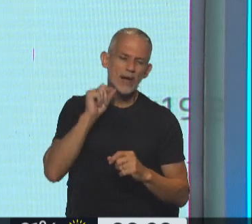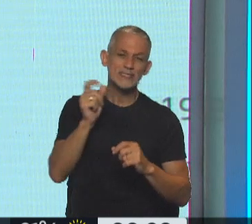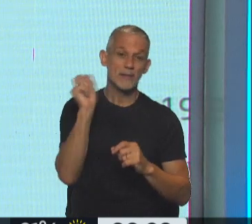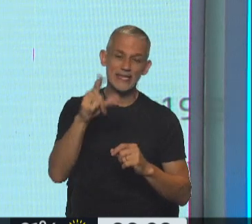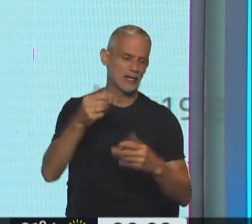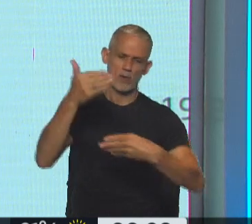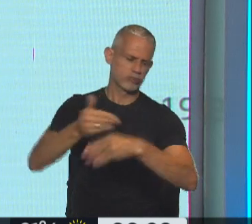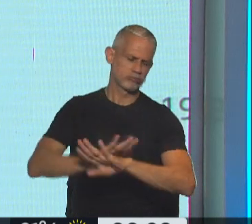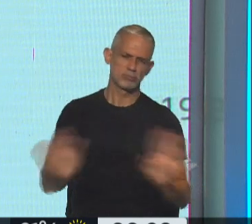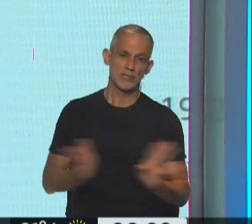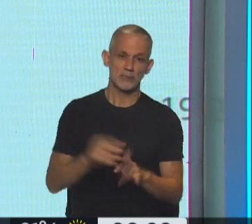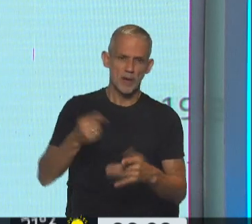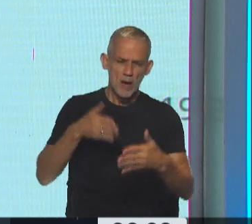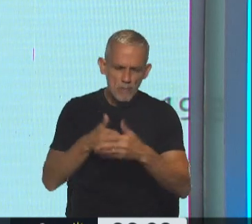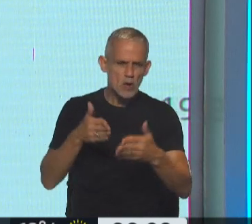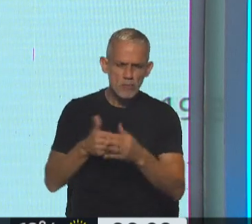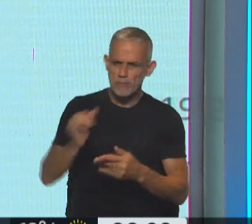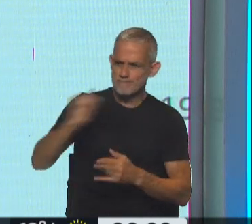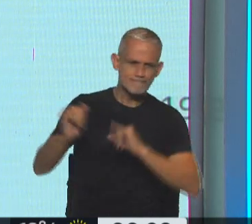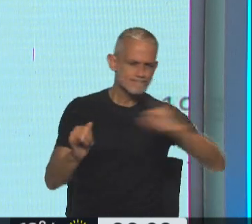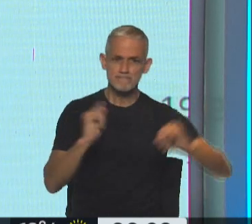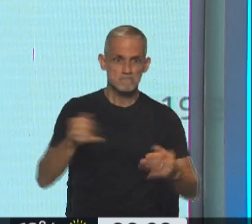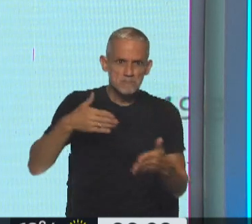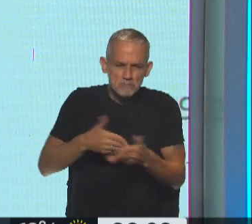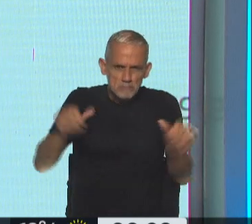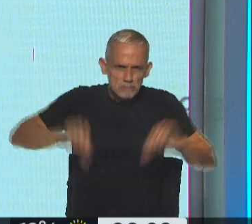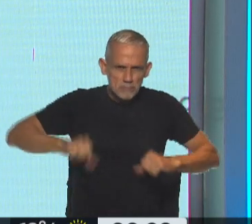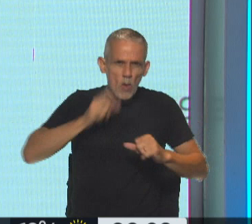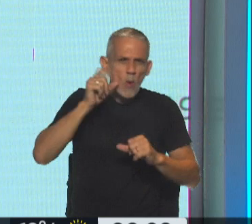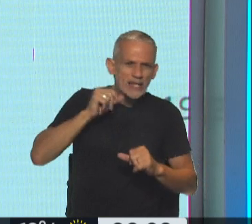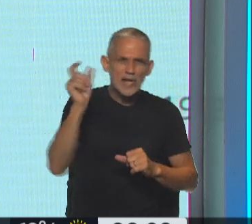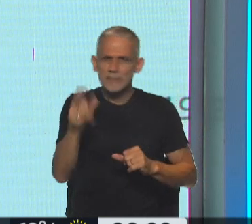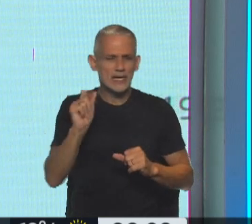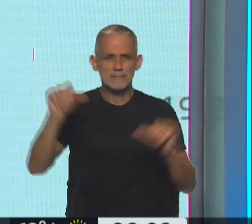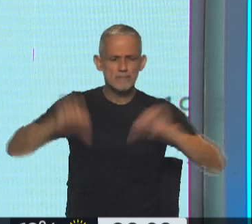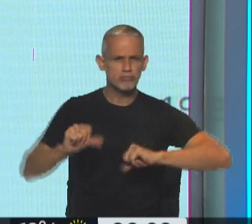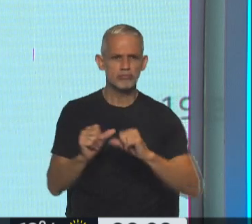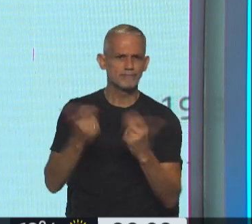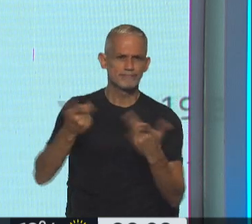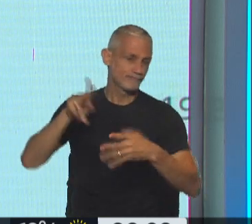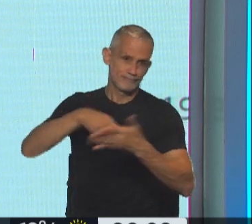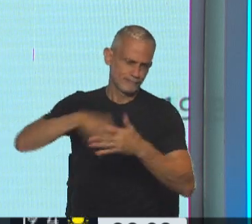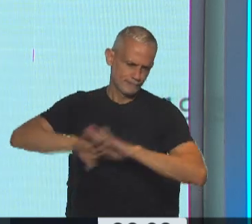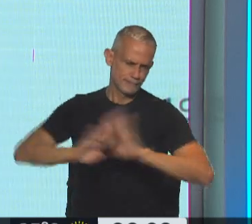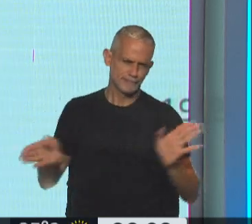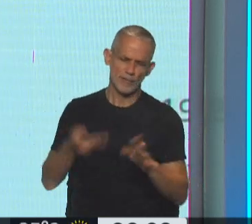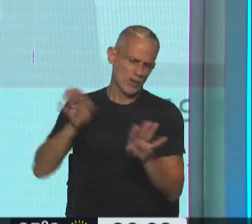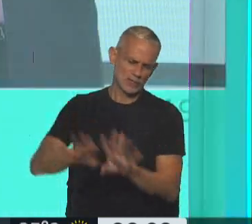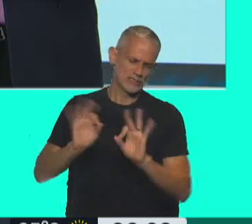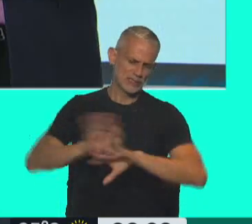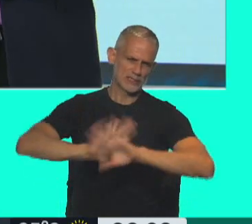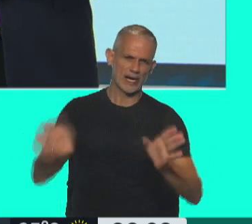Telegram. Hoy es imposible comunicarse con alguno de ellos a través de ese sistema de mensajería instantánea,